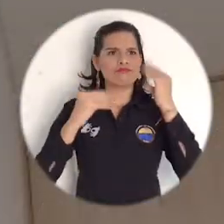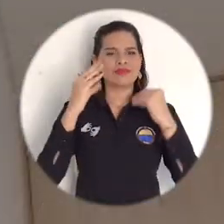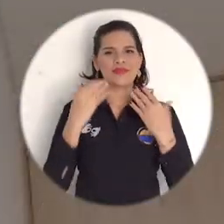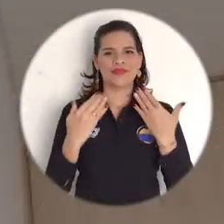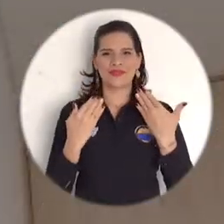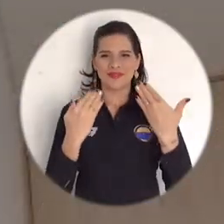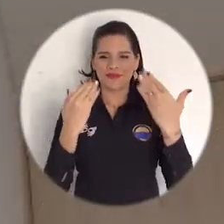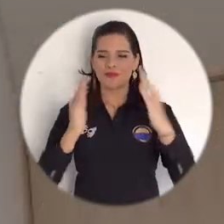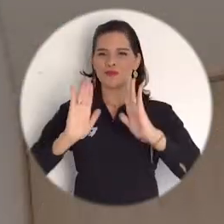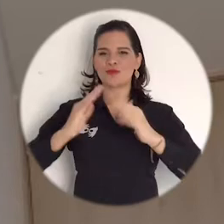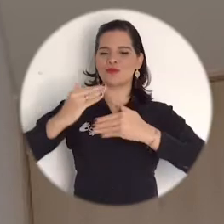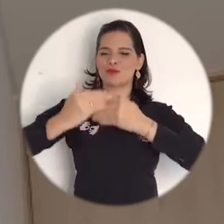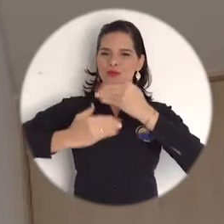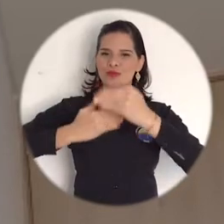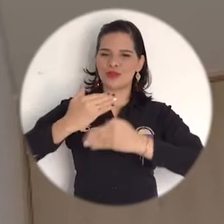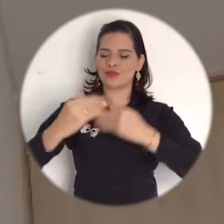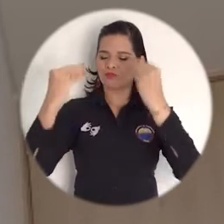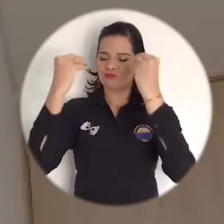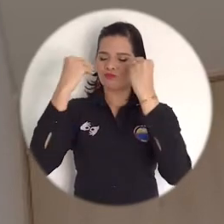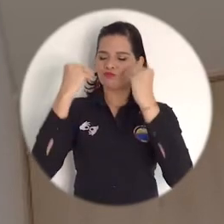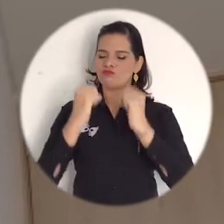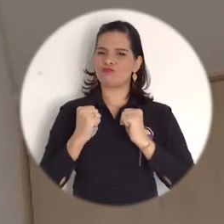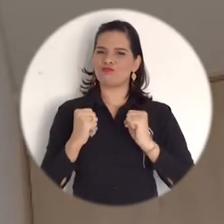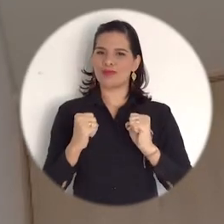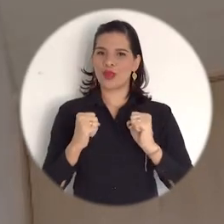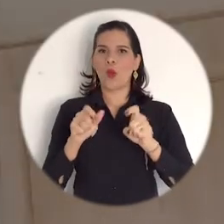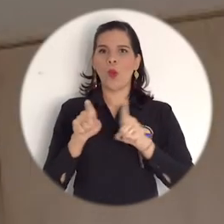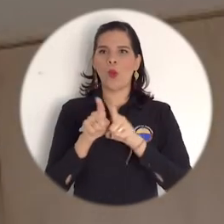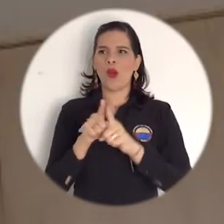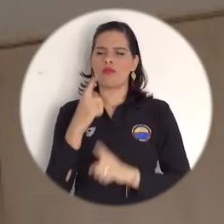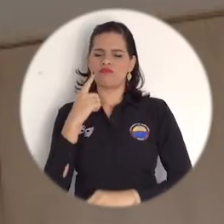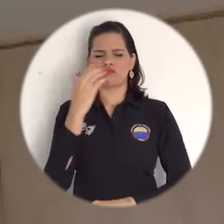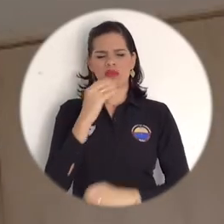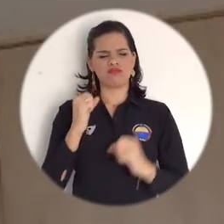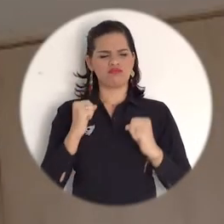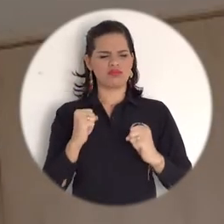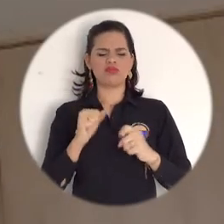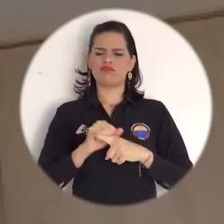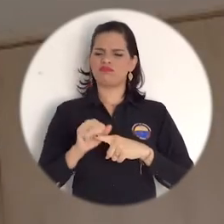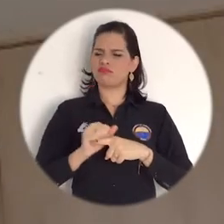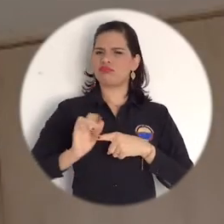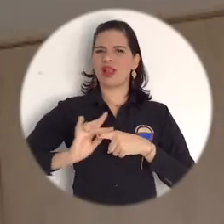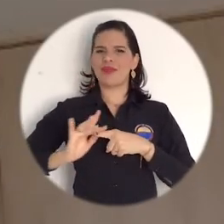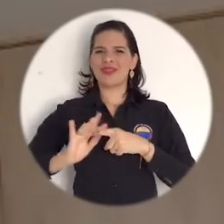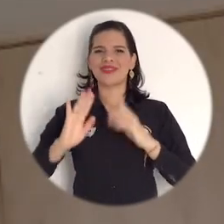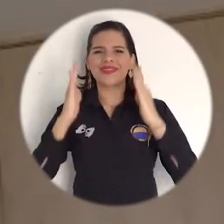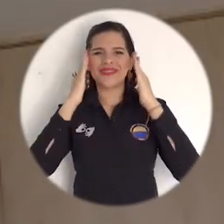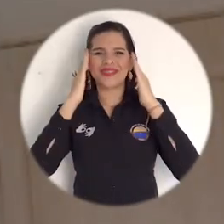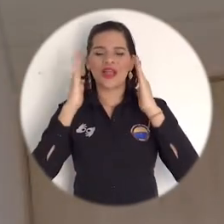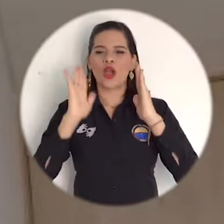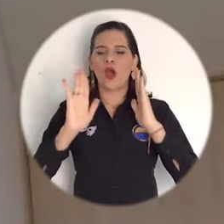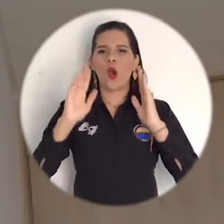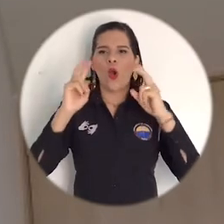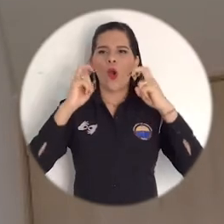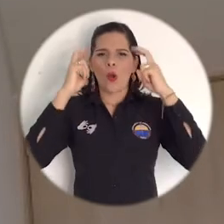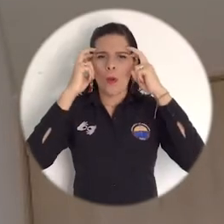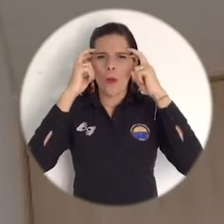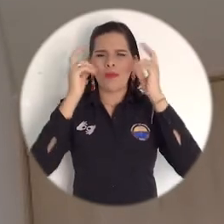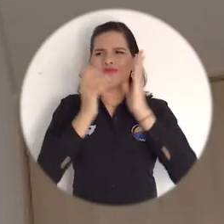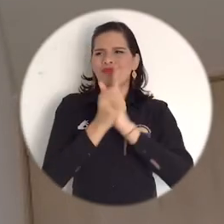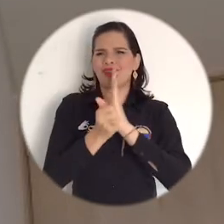Estas experiencias son valiosísimas en el proceso de formación porque ya ustedes se probaron en la arena de la práctica, en sus